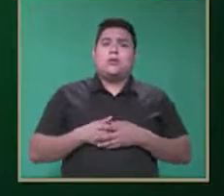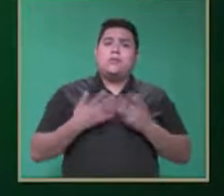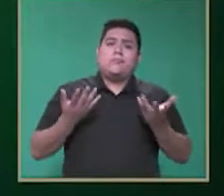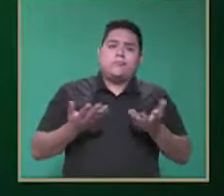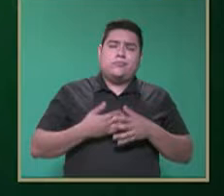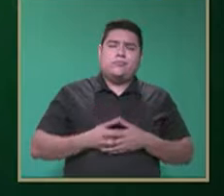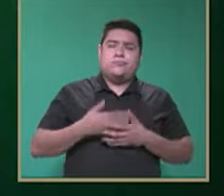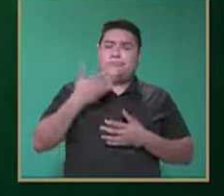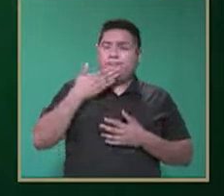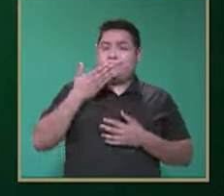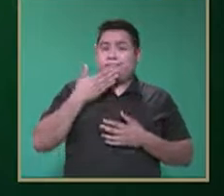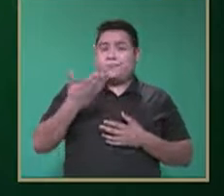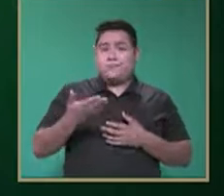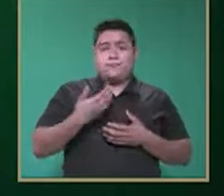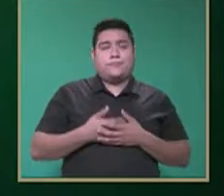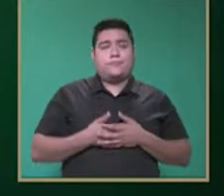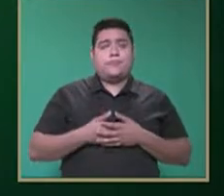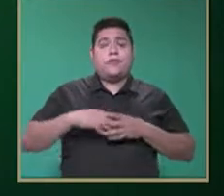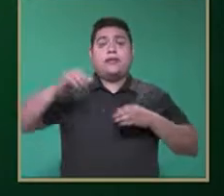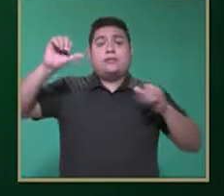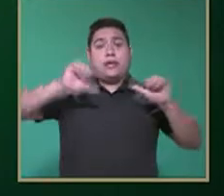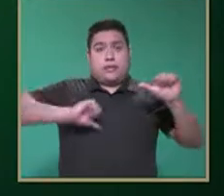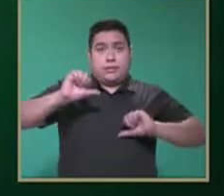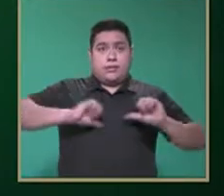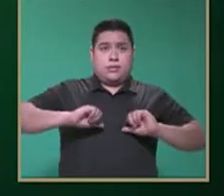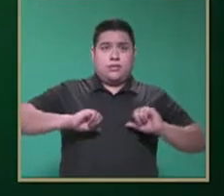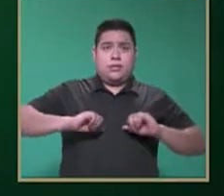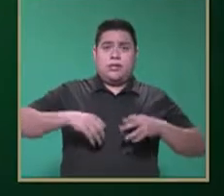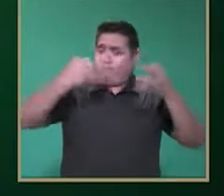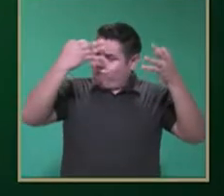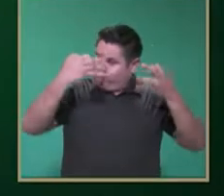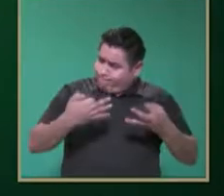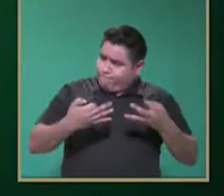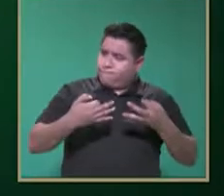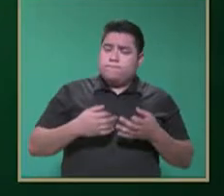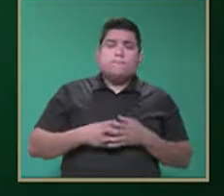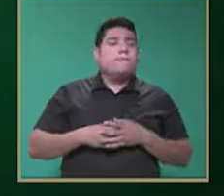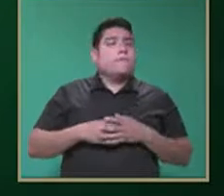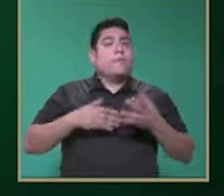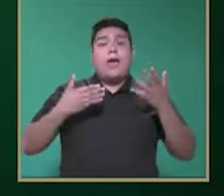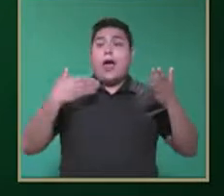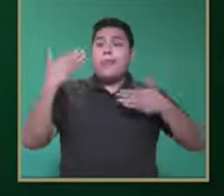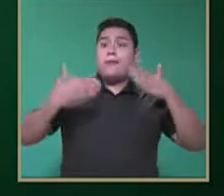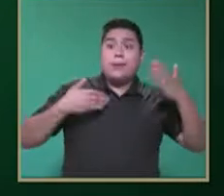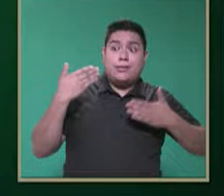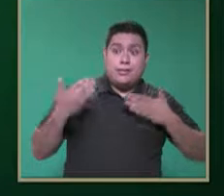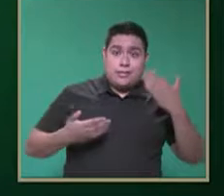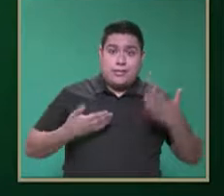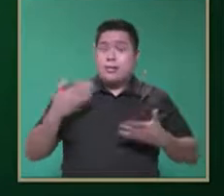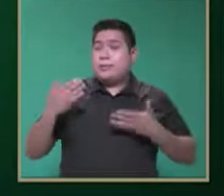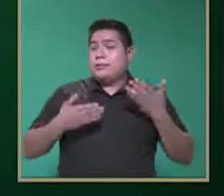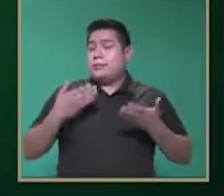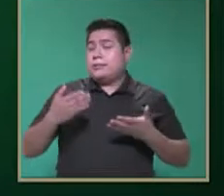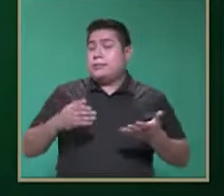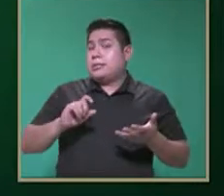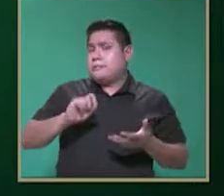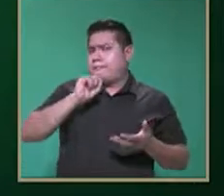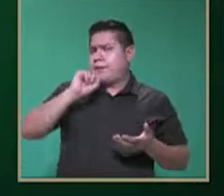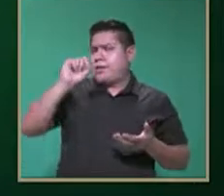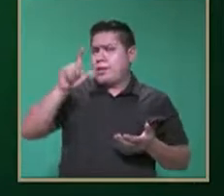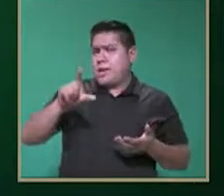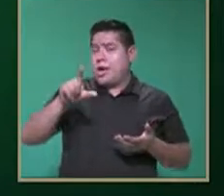Bueno, pues vamos a hacer nuestras actividades que sean eficaces, que sean dinámicas, que sean